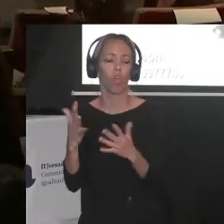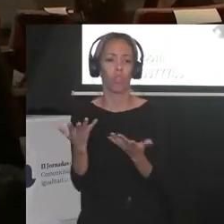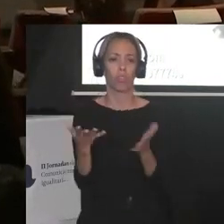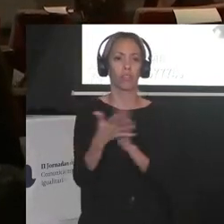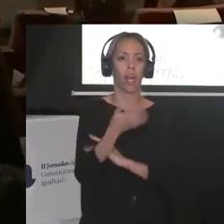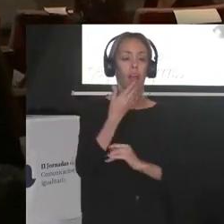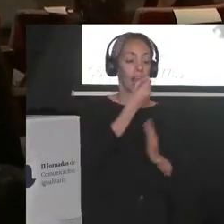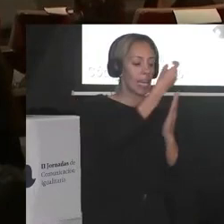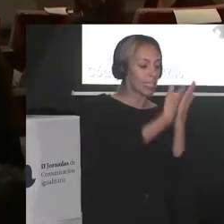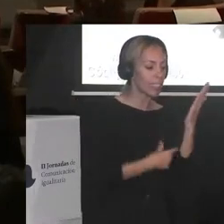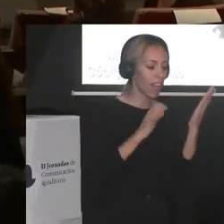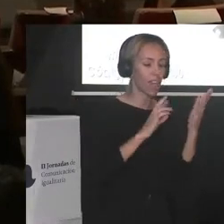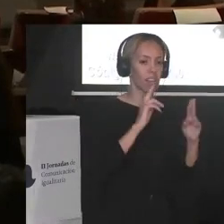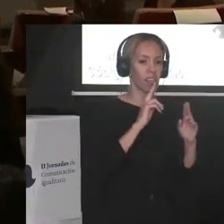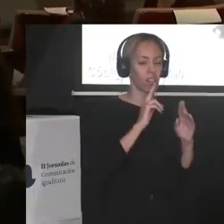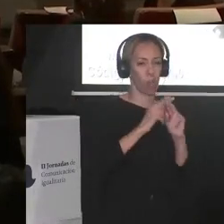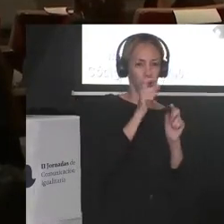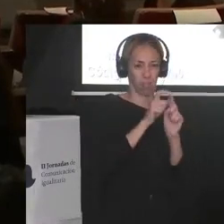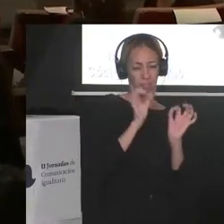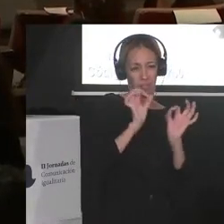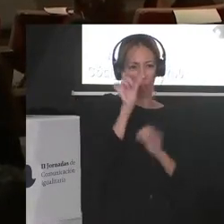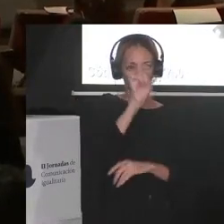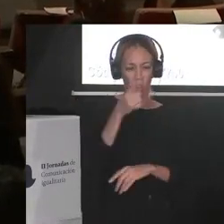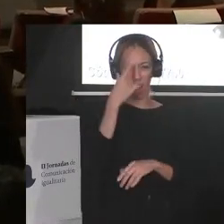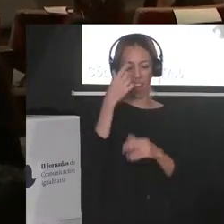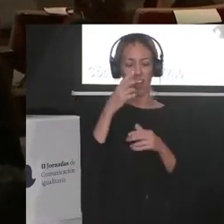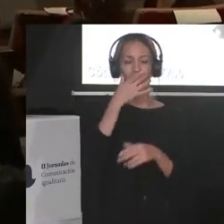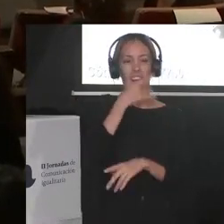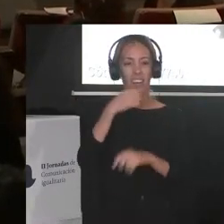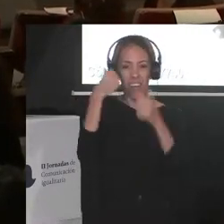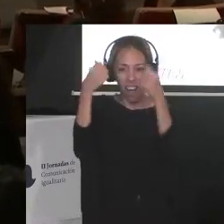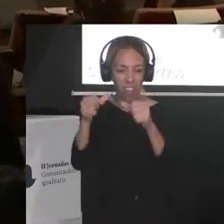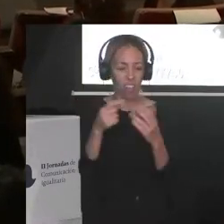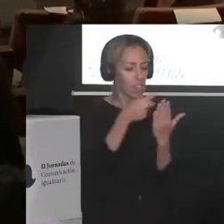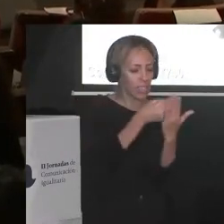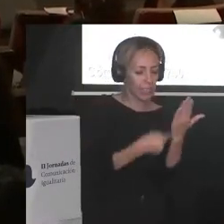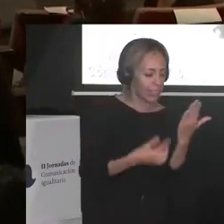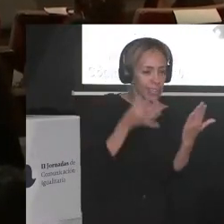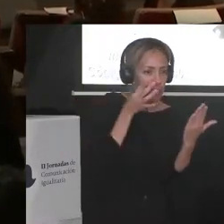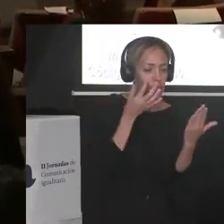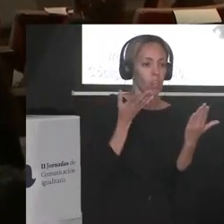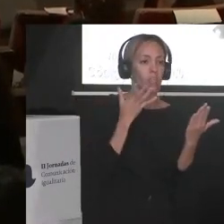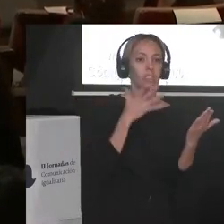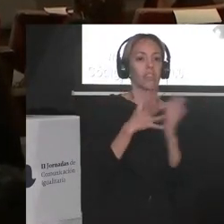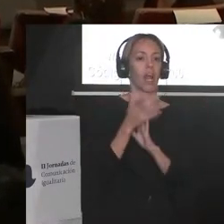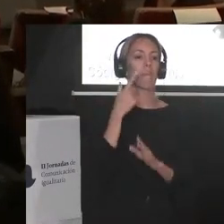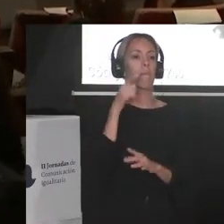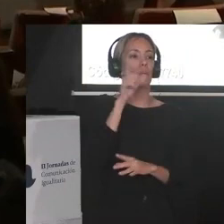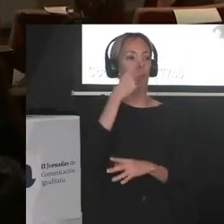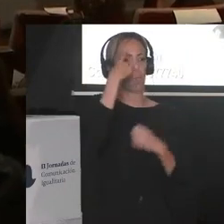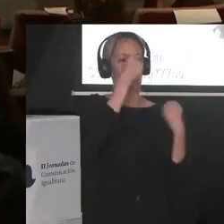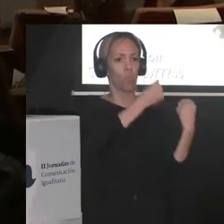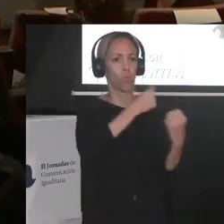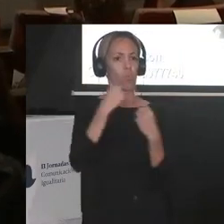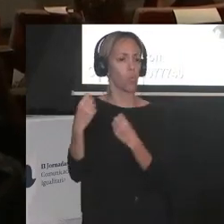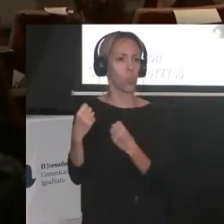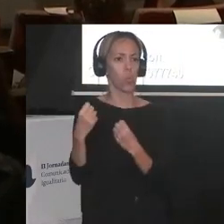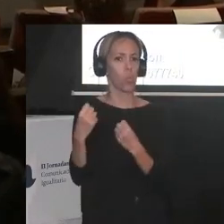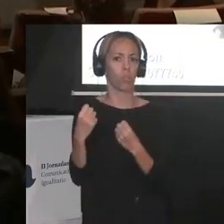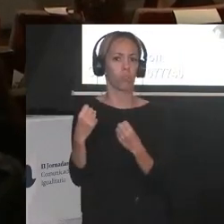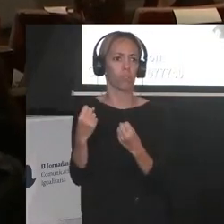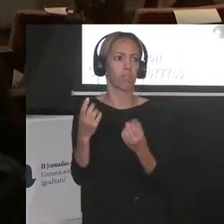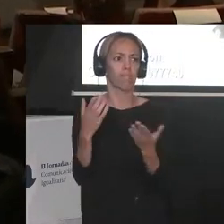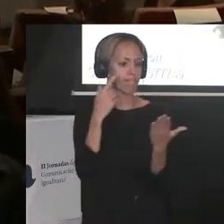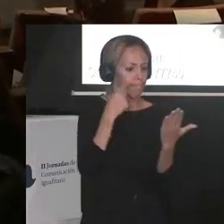llamar para llamar a personas racializadas con lo cual no figuran como expertas de nada solamente expertas de sí